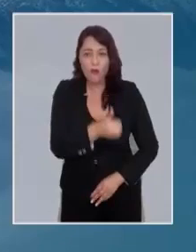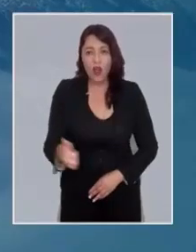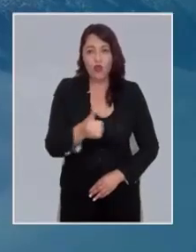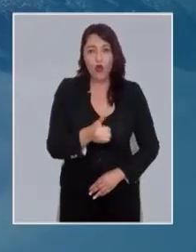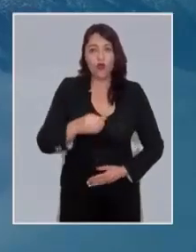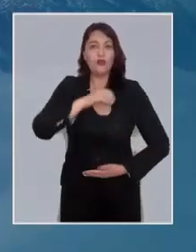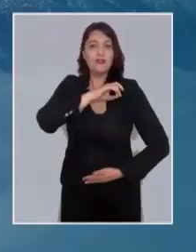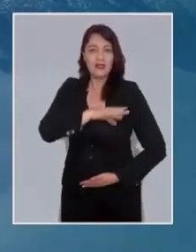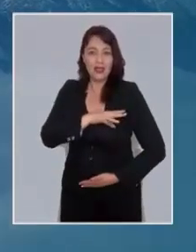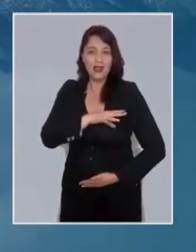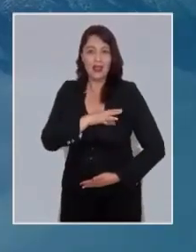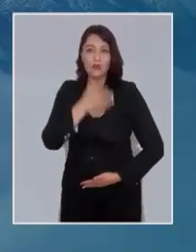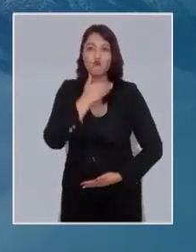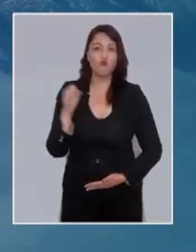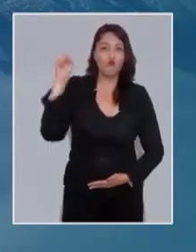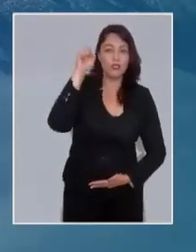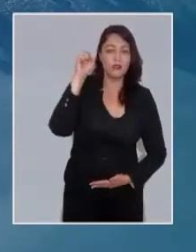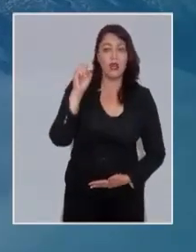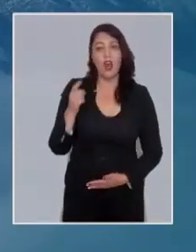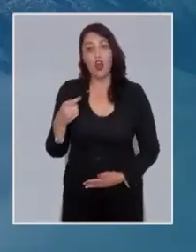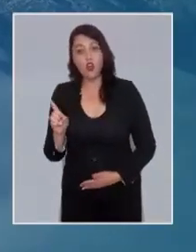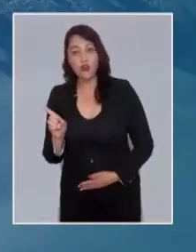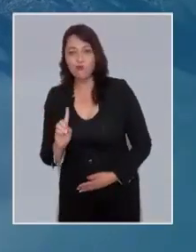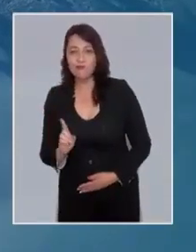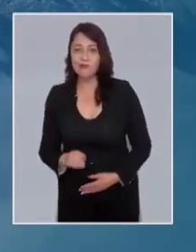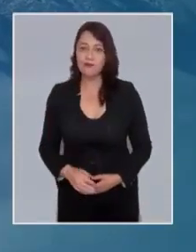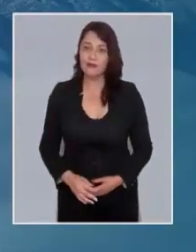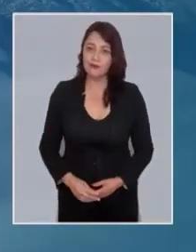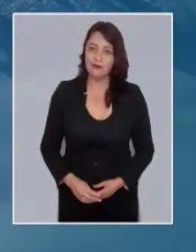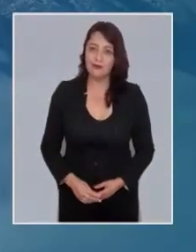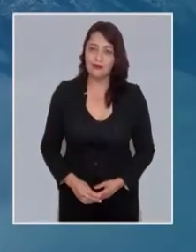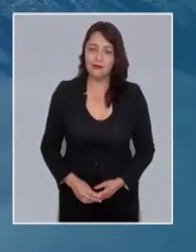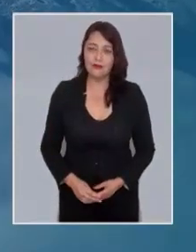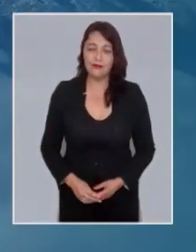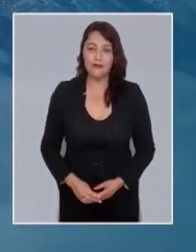derecho al agua para todo el país. Boric, el otro.